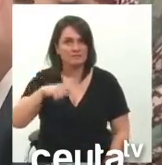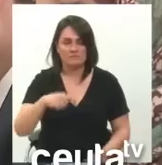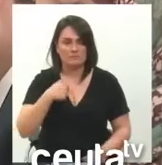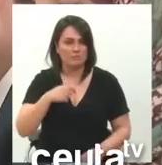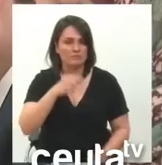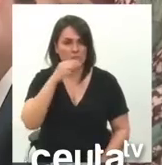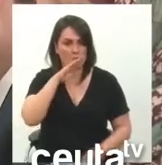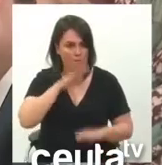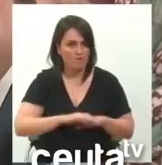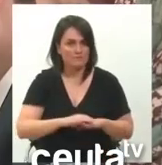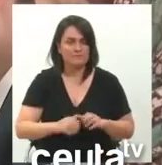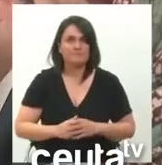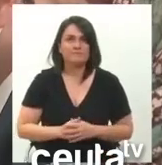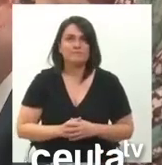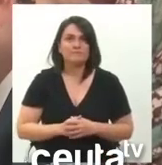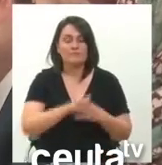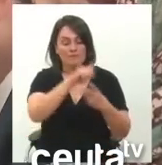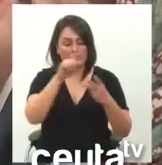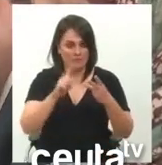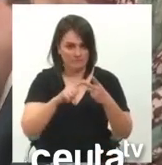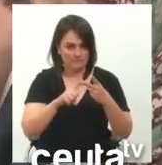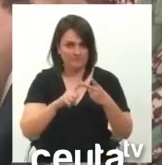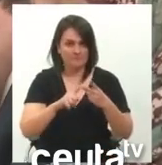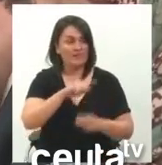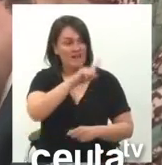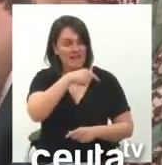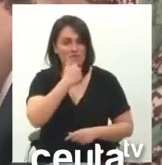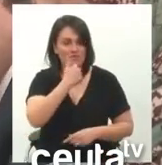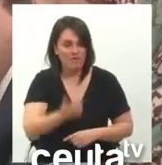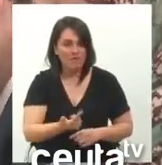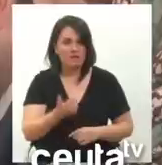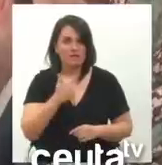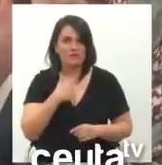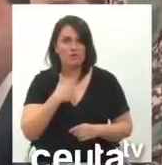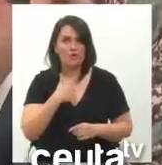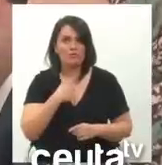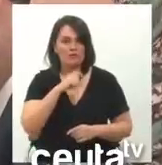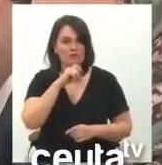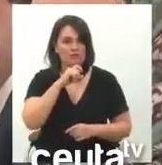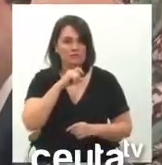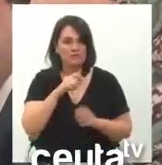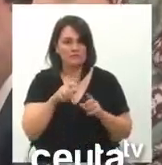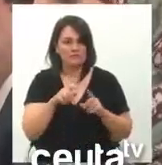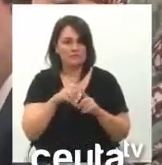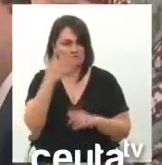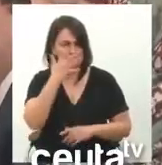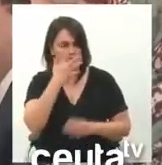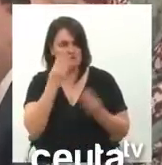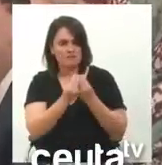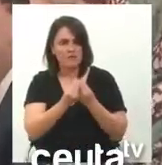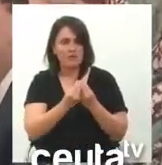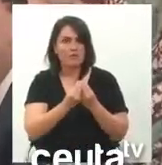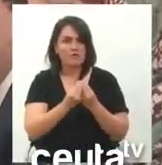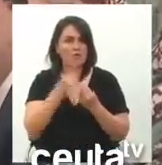Luego ellos hablan, han mencionado que yo tengo algún tipo de resquemor con los judíos. Yo